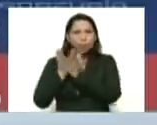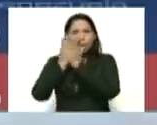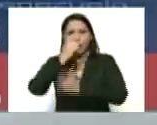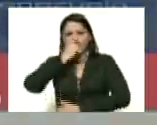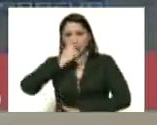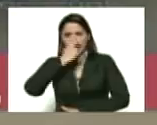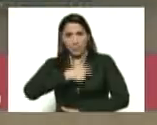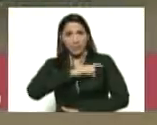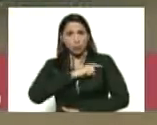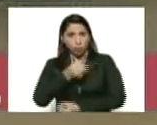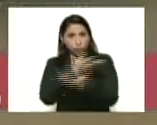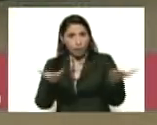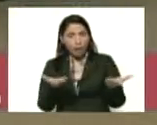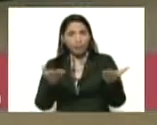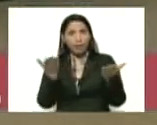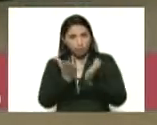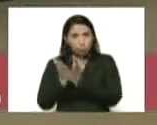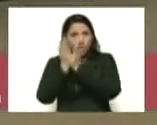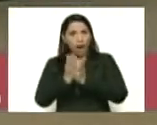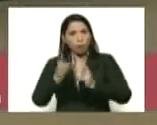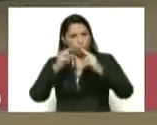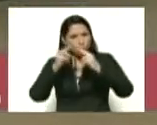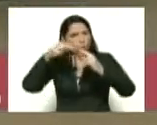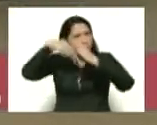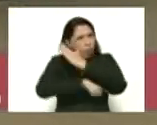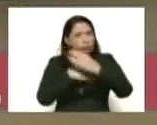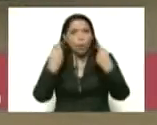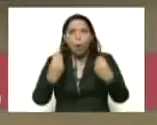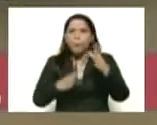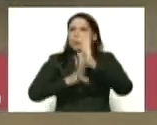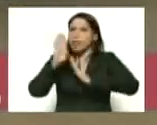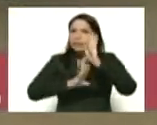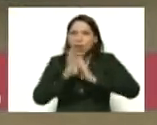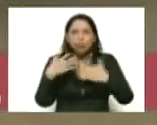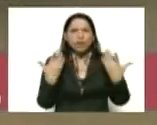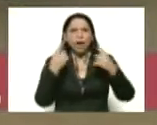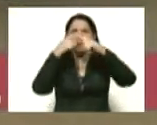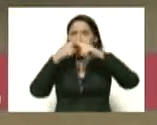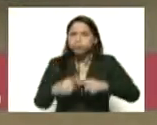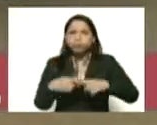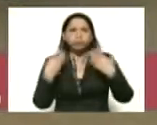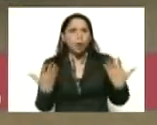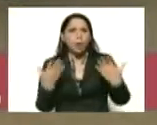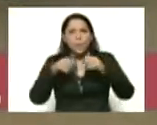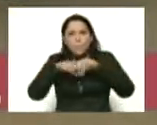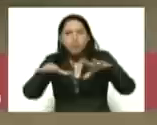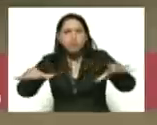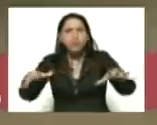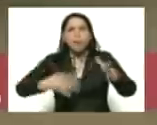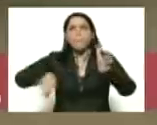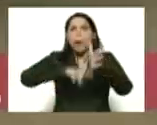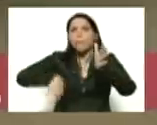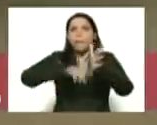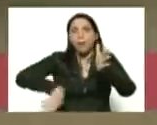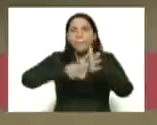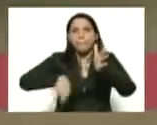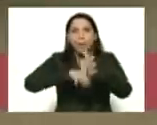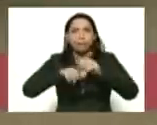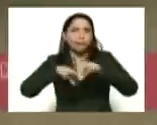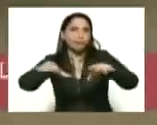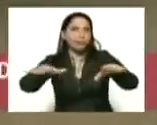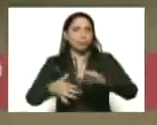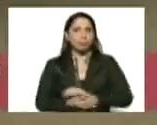La estudiaron. La conocen. ¿Cómo se desarrolló las estadísticas? El brote, rebrote, rebrote, rebrote.